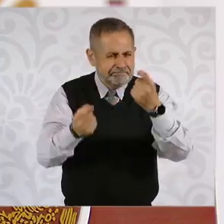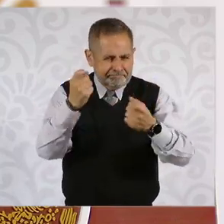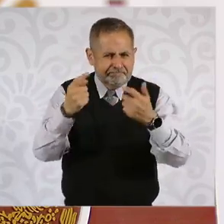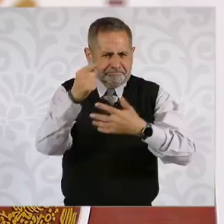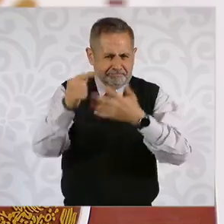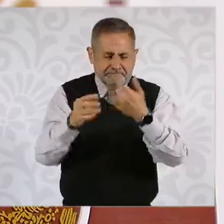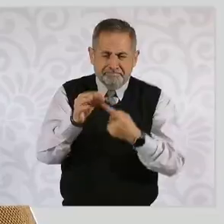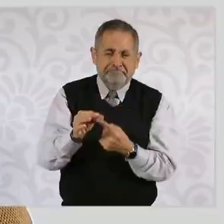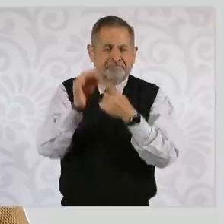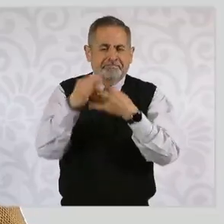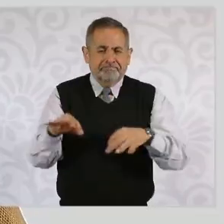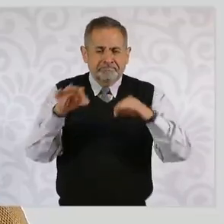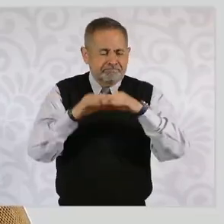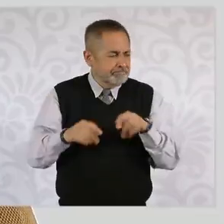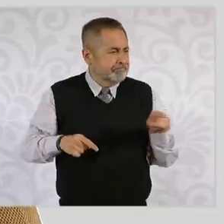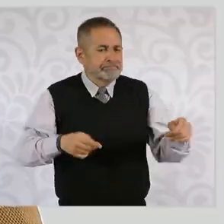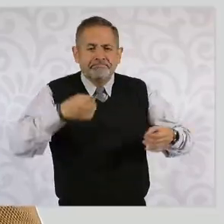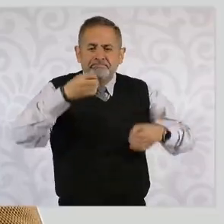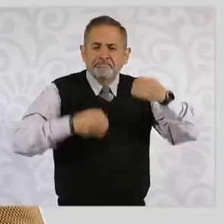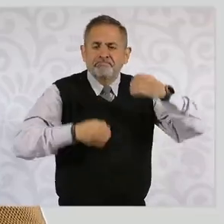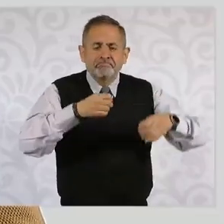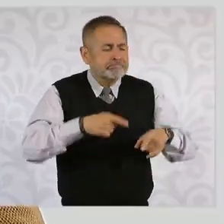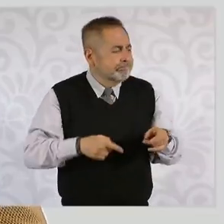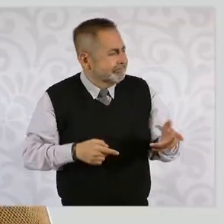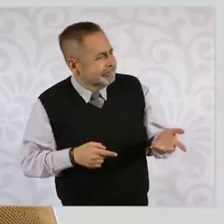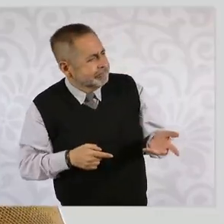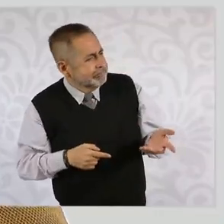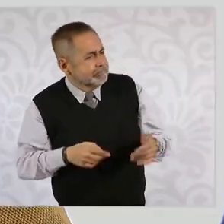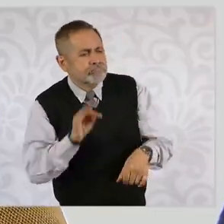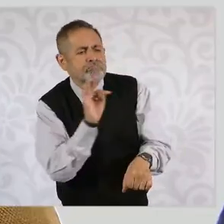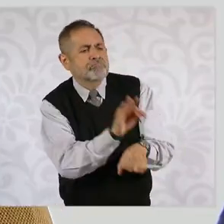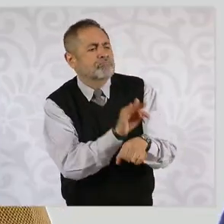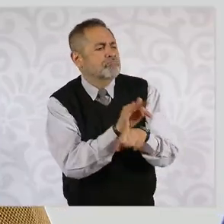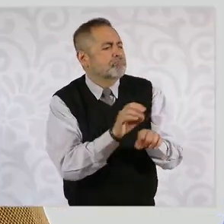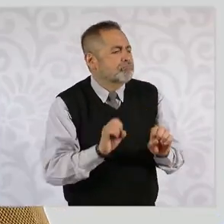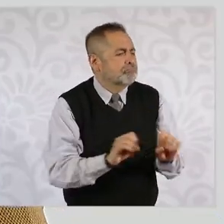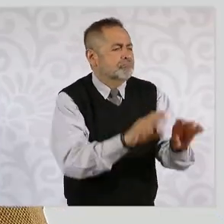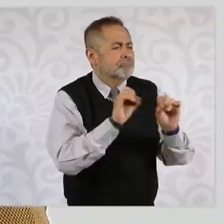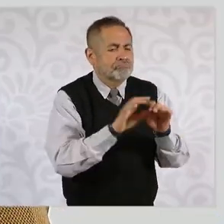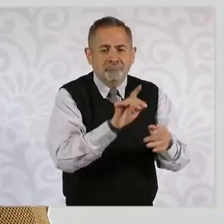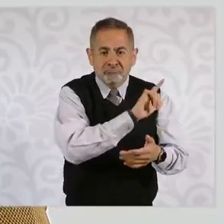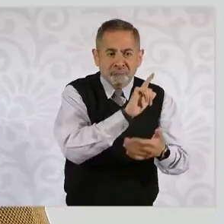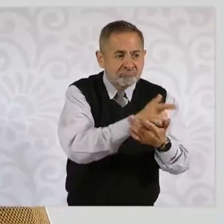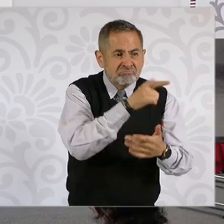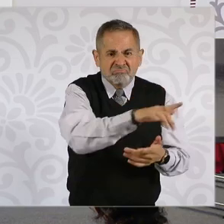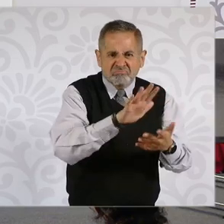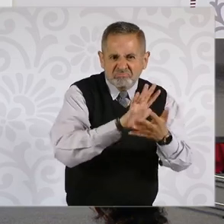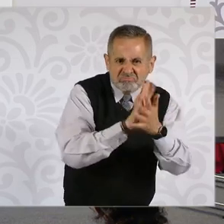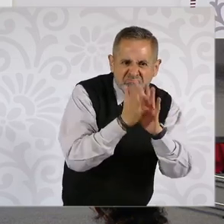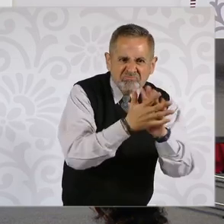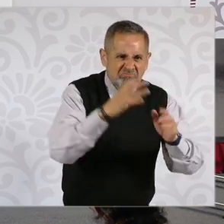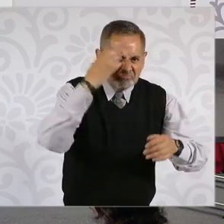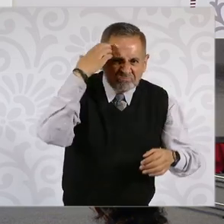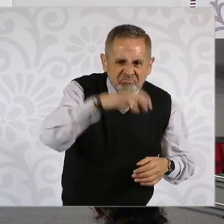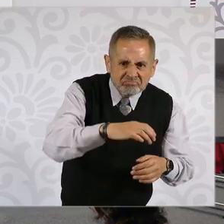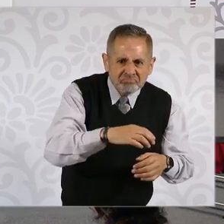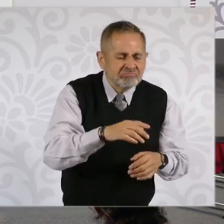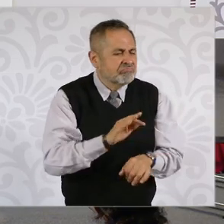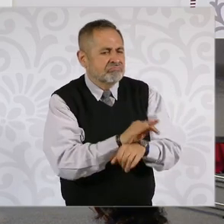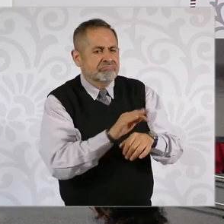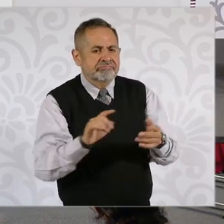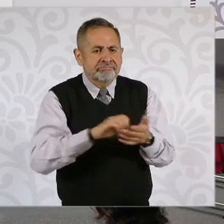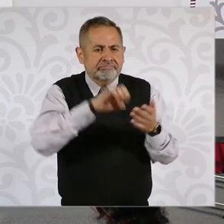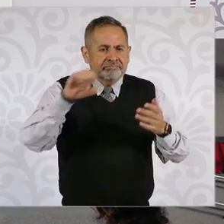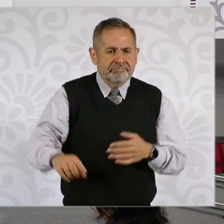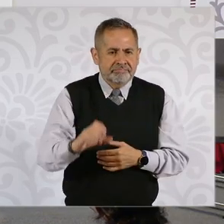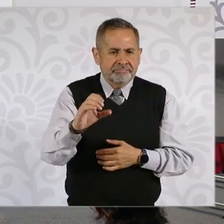relevantes de los jueces que beneficiaron a delincuentes. El juez Cresencio